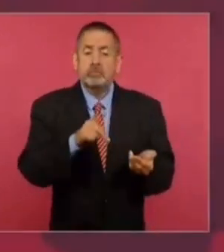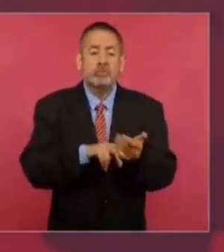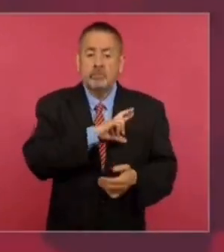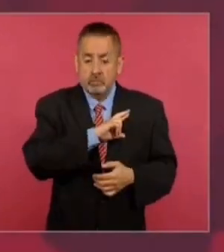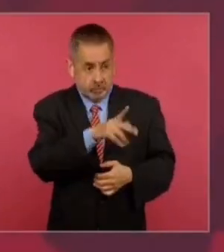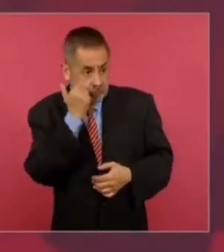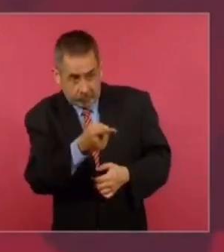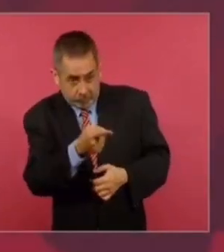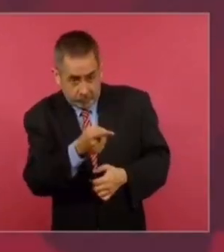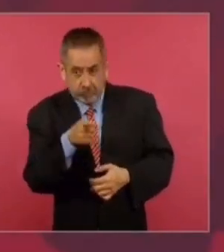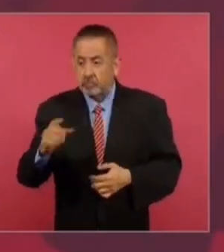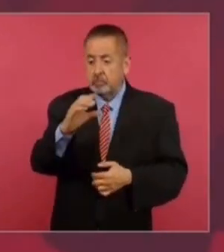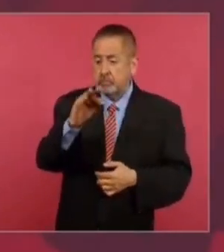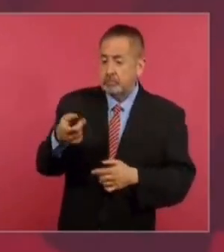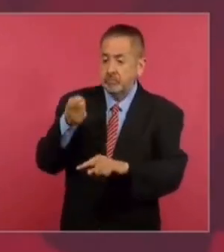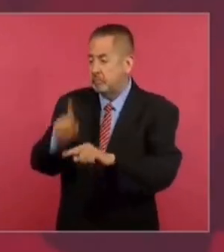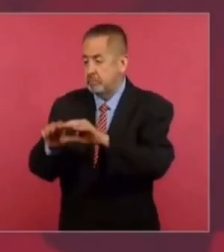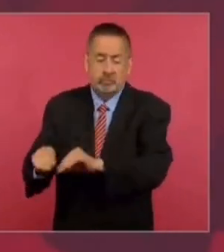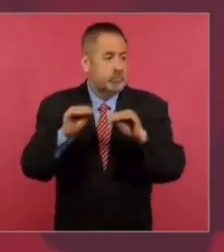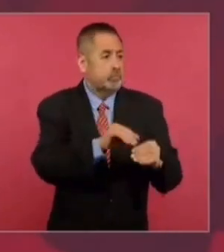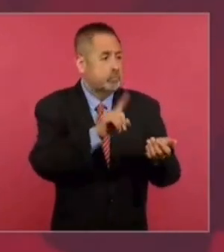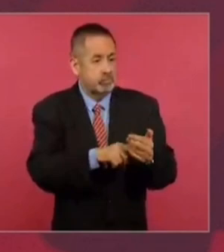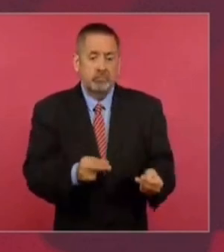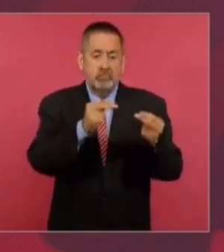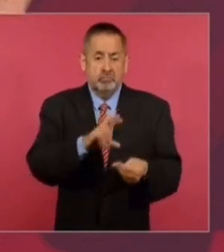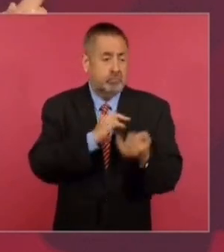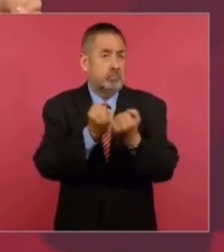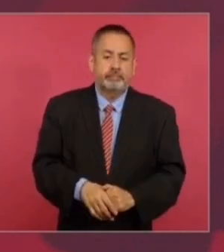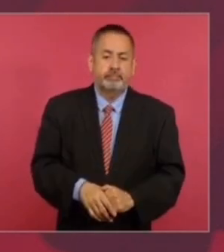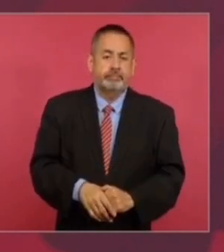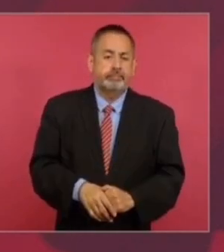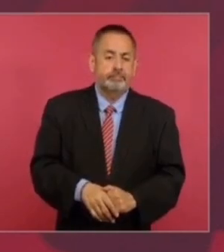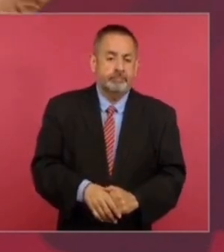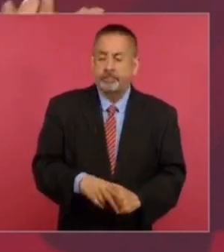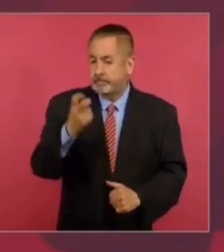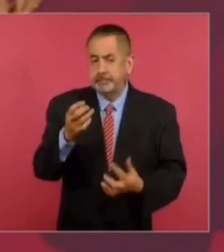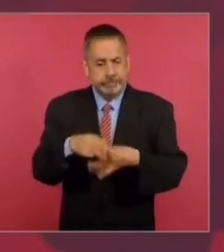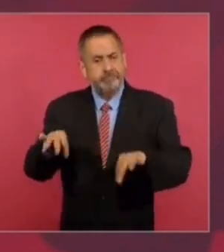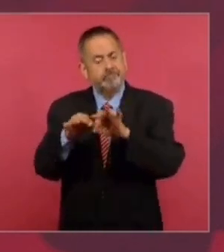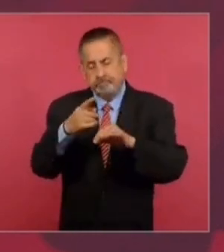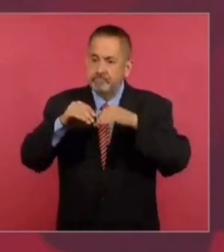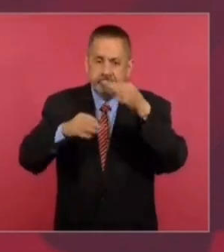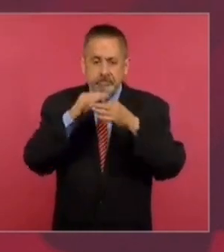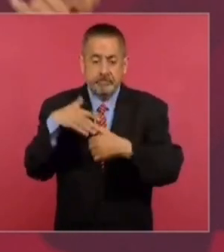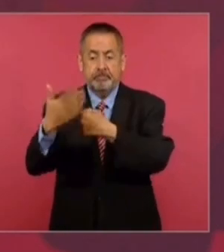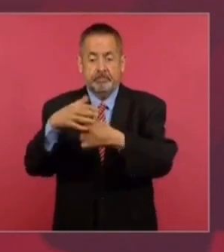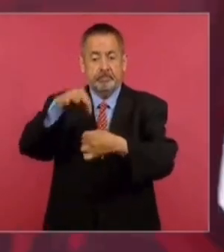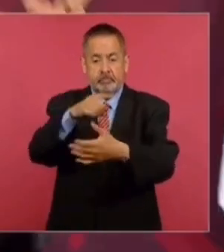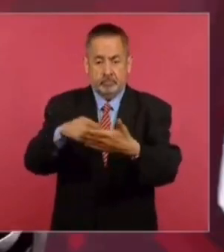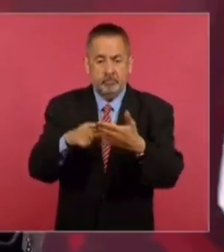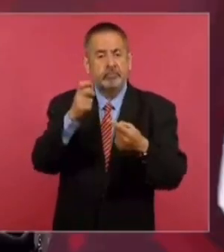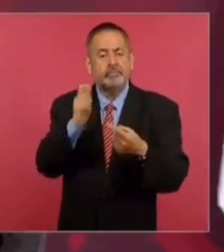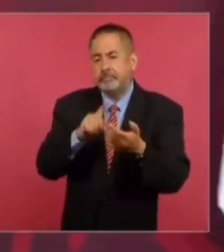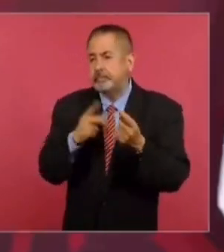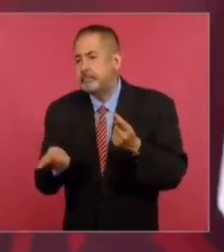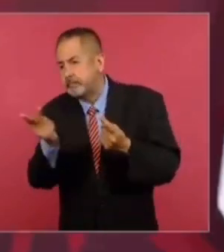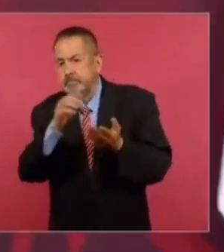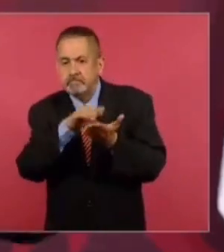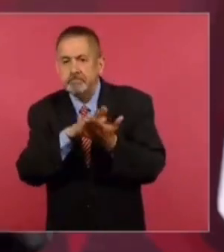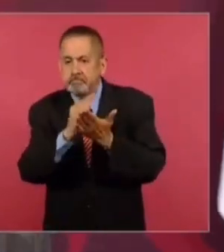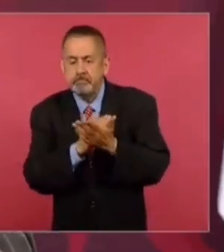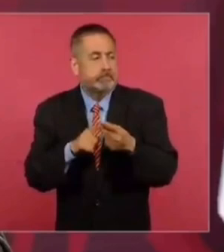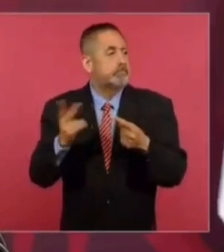¿Vas a privatizar la industria eléctrica? ¿Vas a votar para eso, como antes? Por eso es muy importante la elección, por eso hablo de plebiscito, de referéndum,